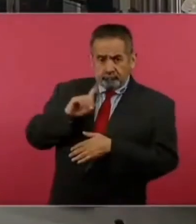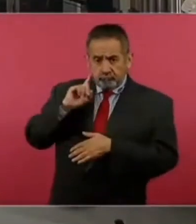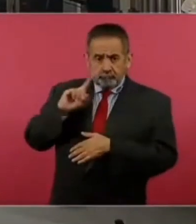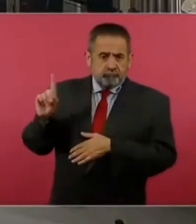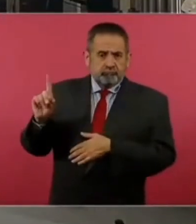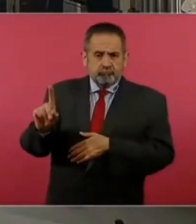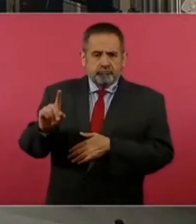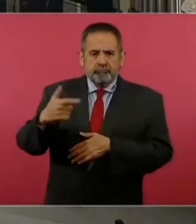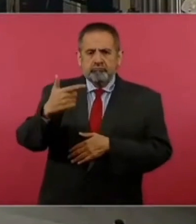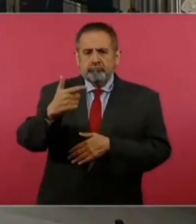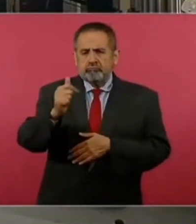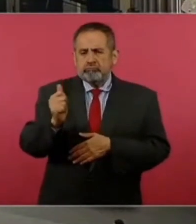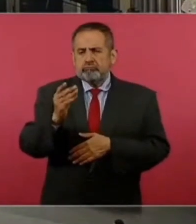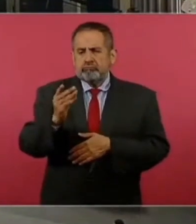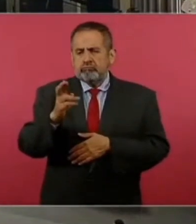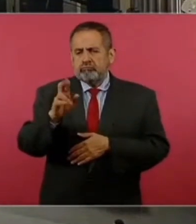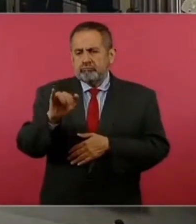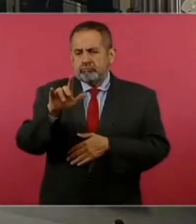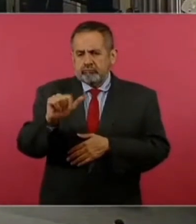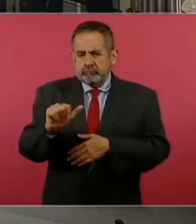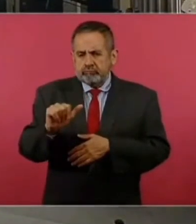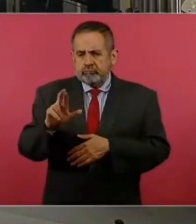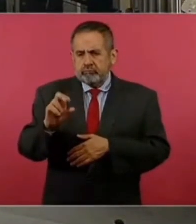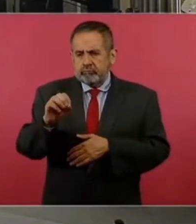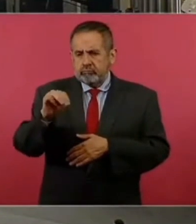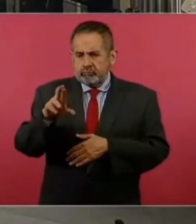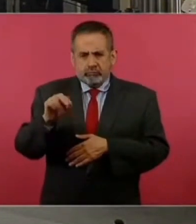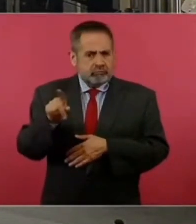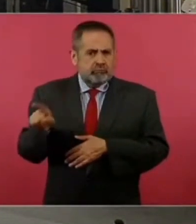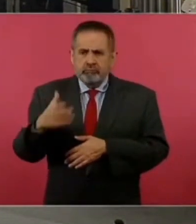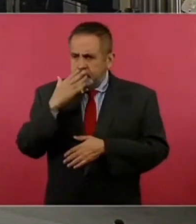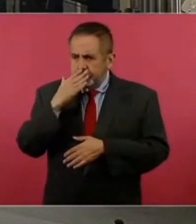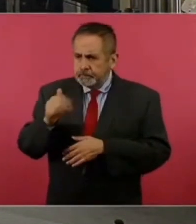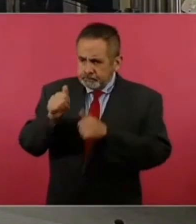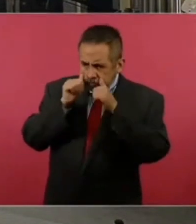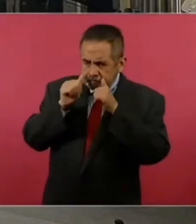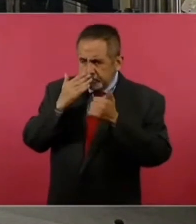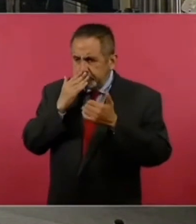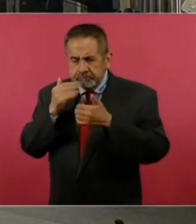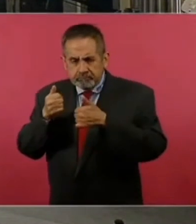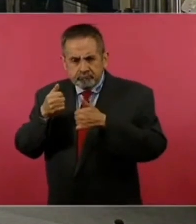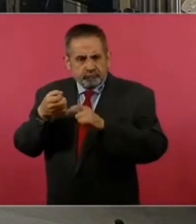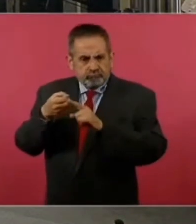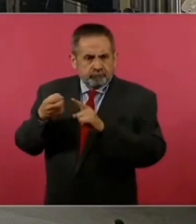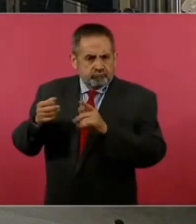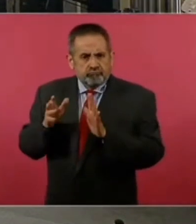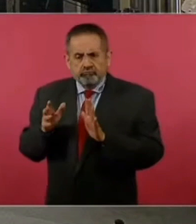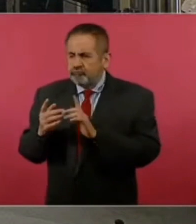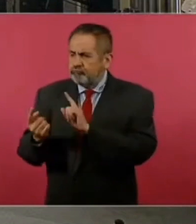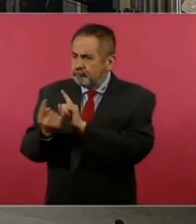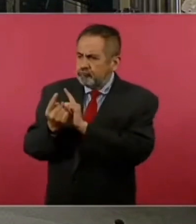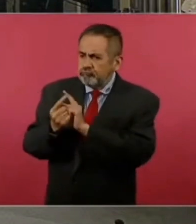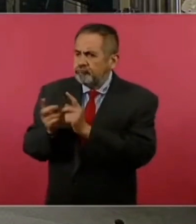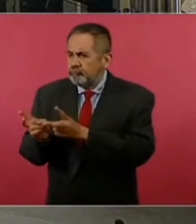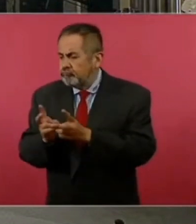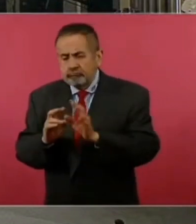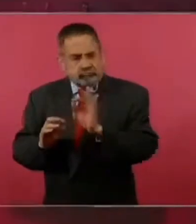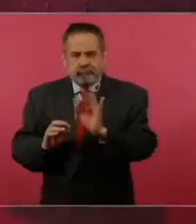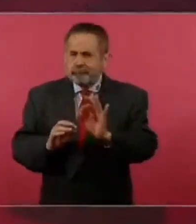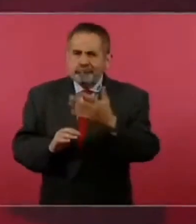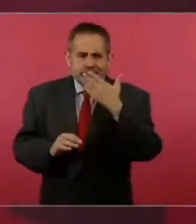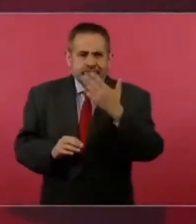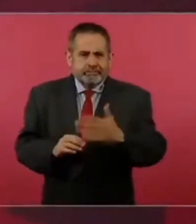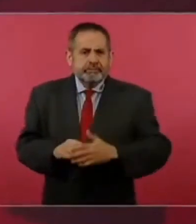la Gabriela Romero, sí, está atendiendo y